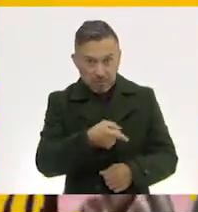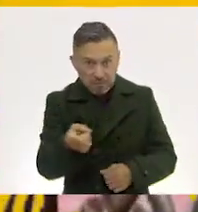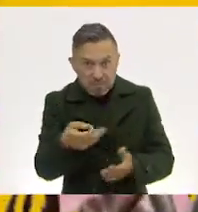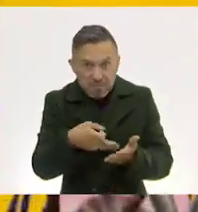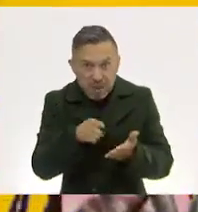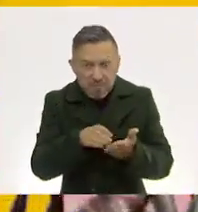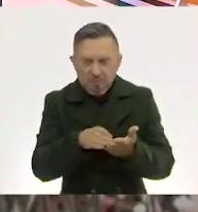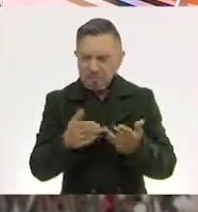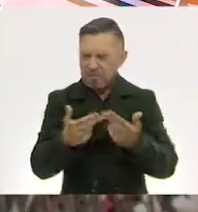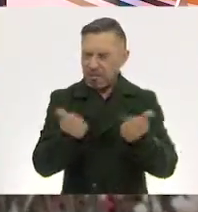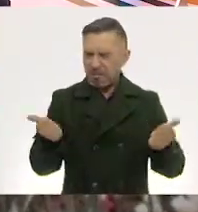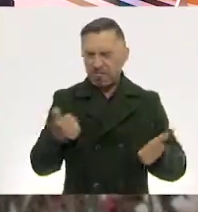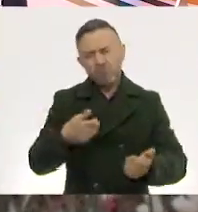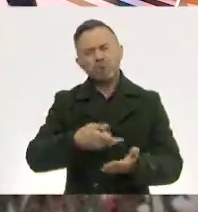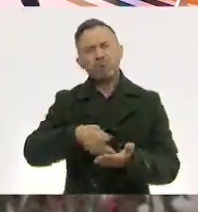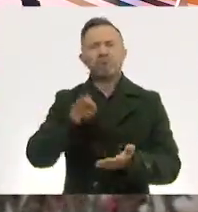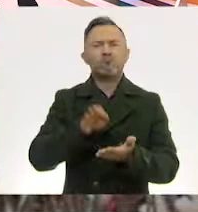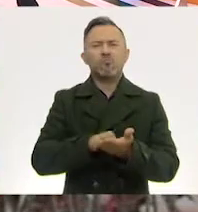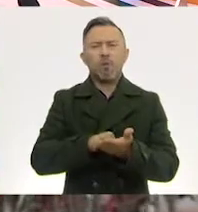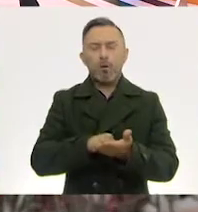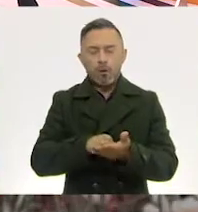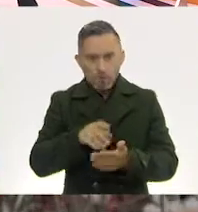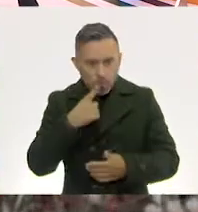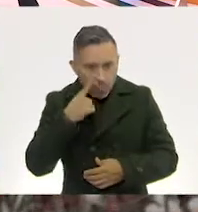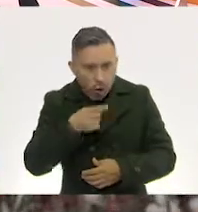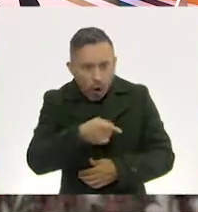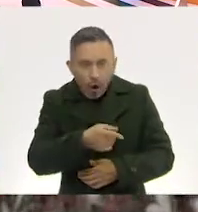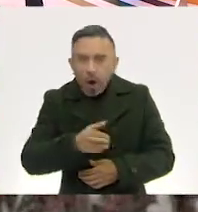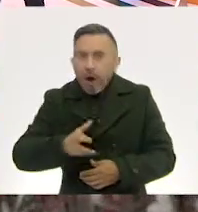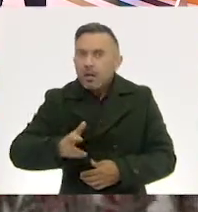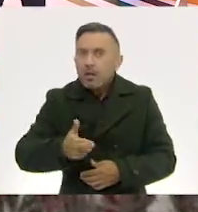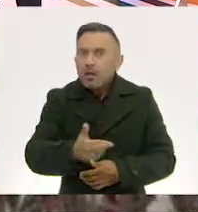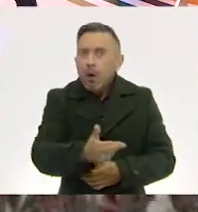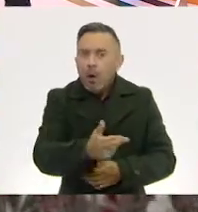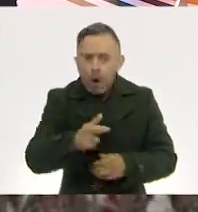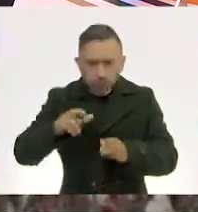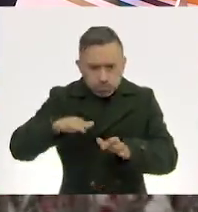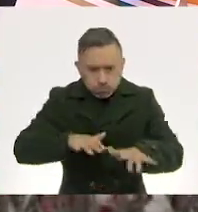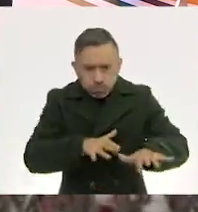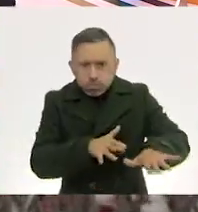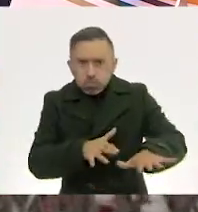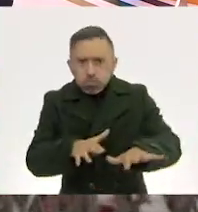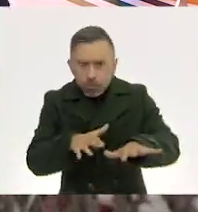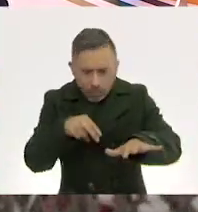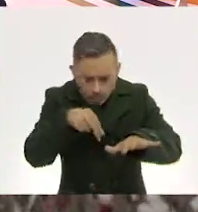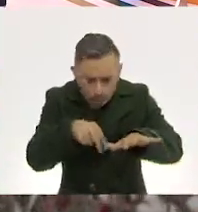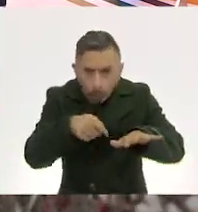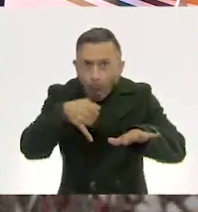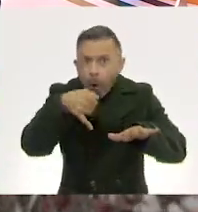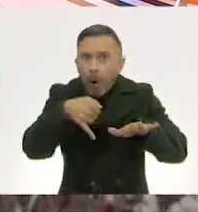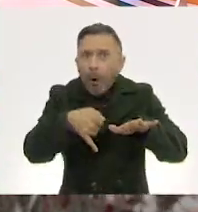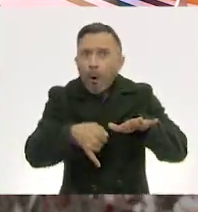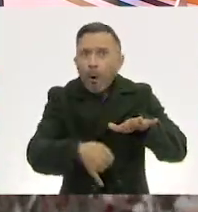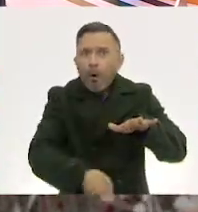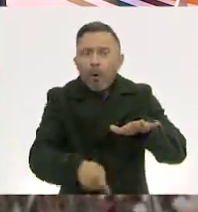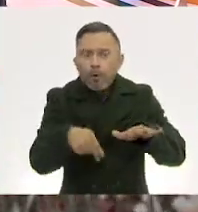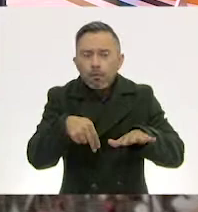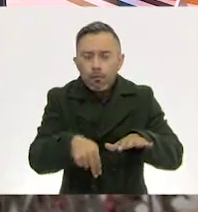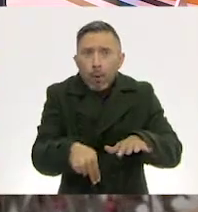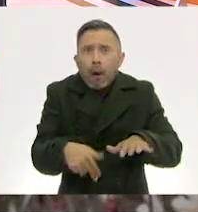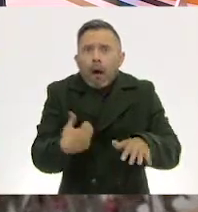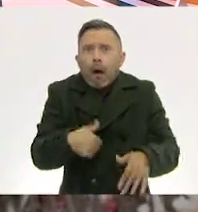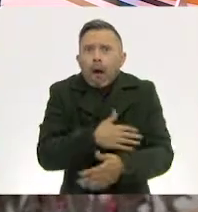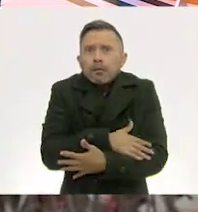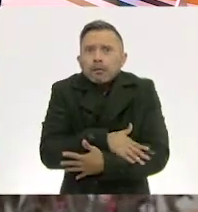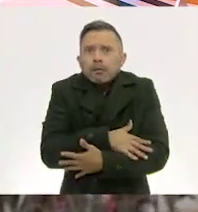Un río. Un río profundo y frío. Por